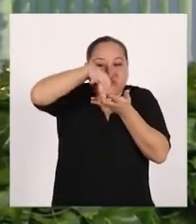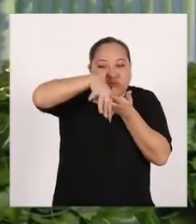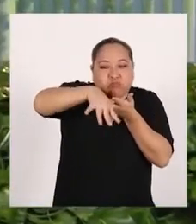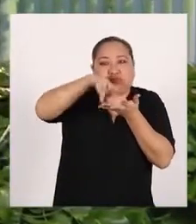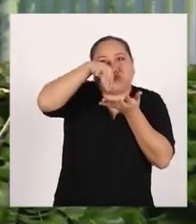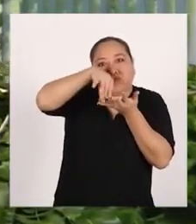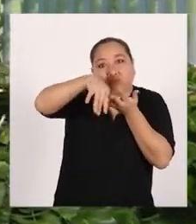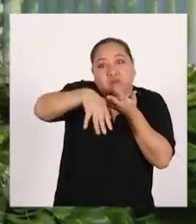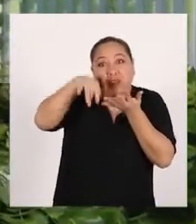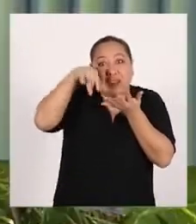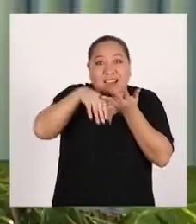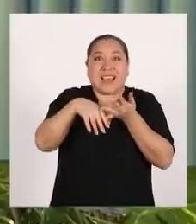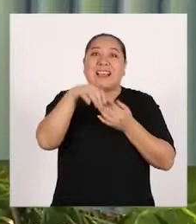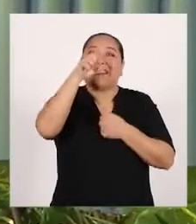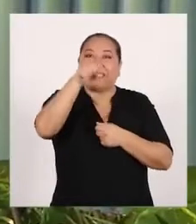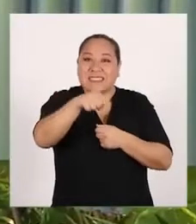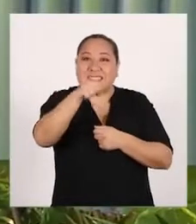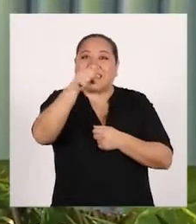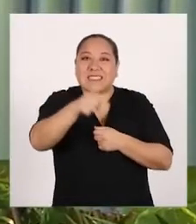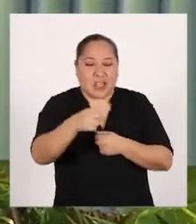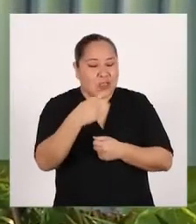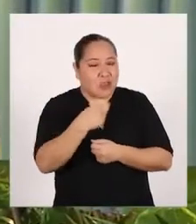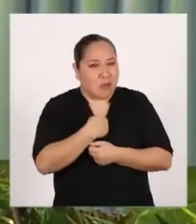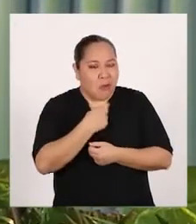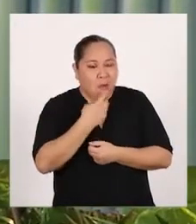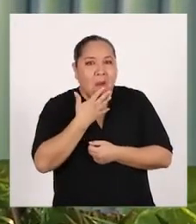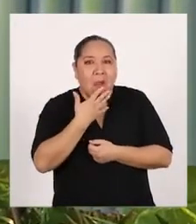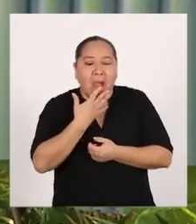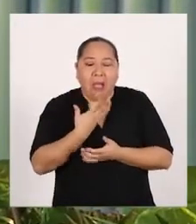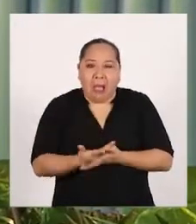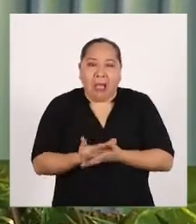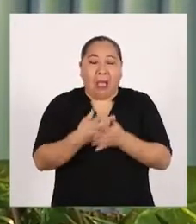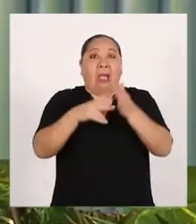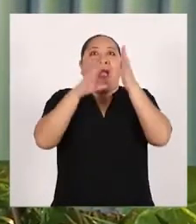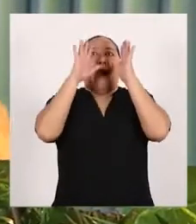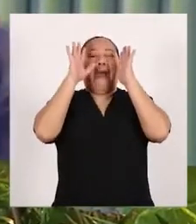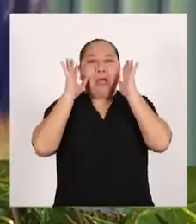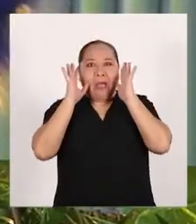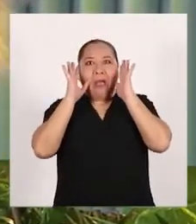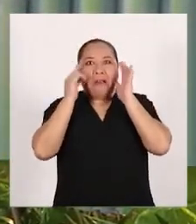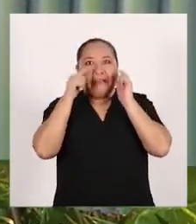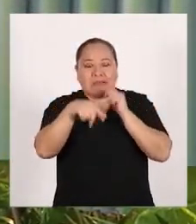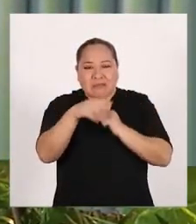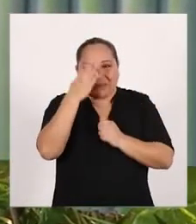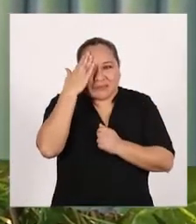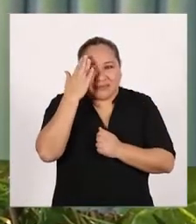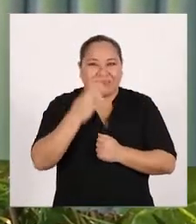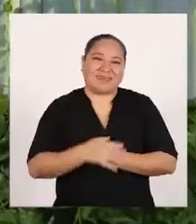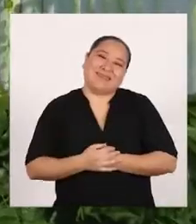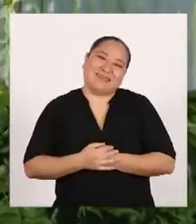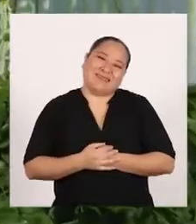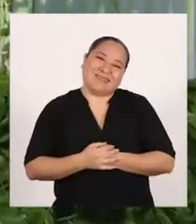¡Sí! Yo también casi me desmayo cuando me enteré ¡Uff!